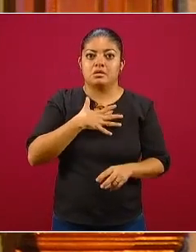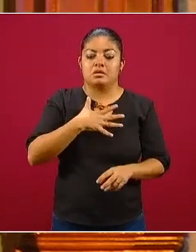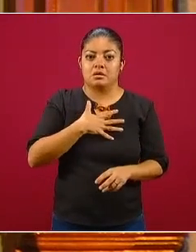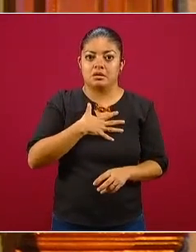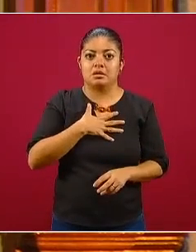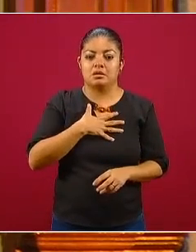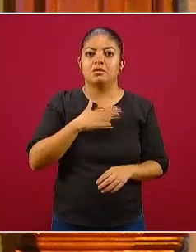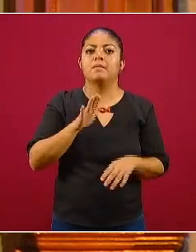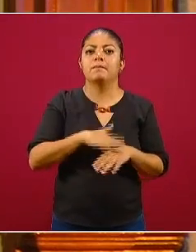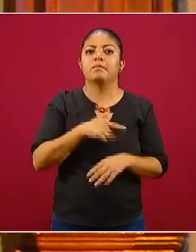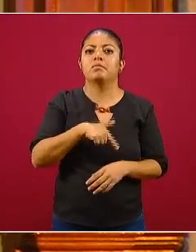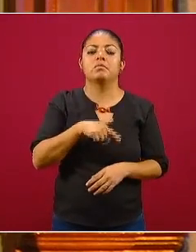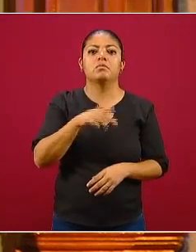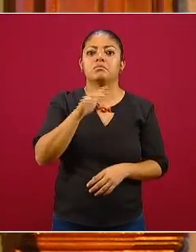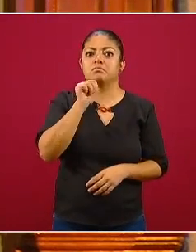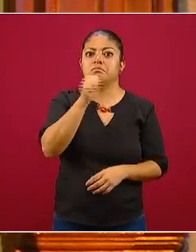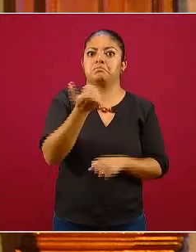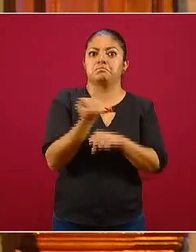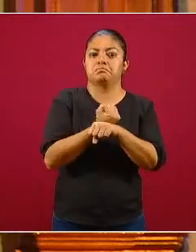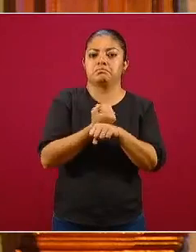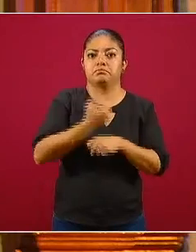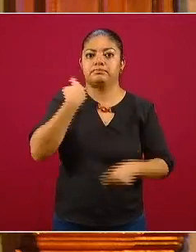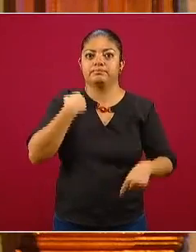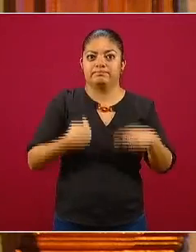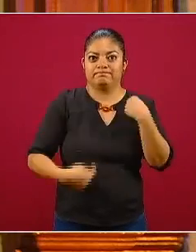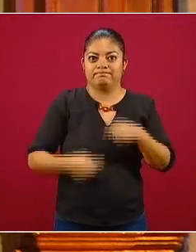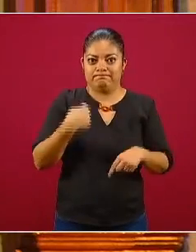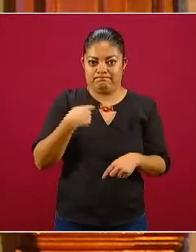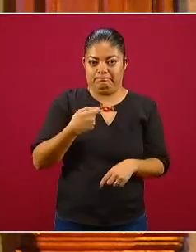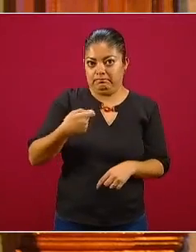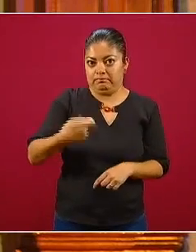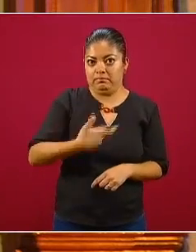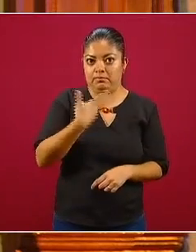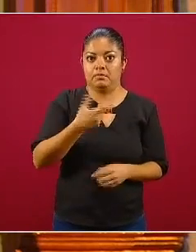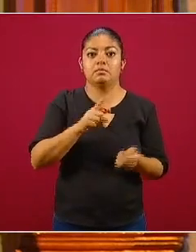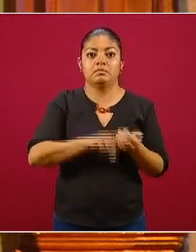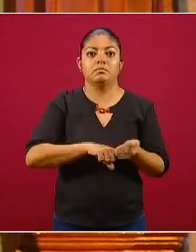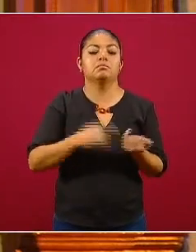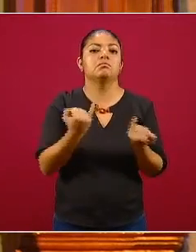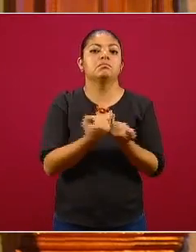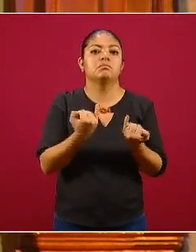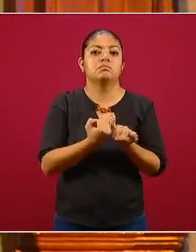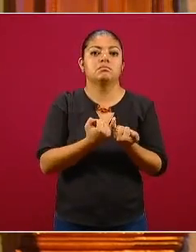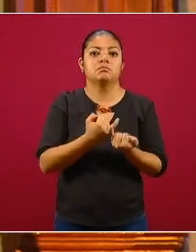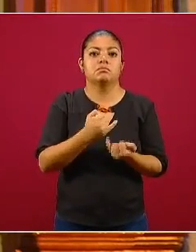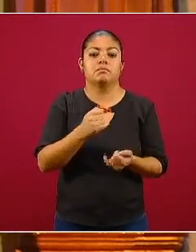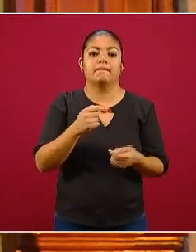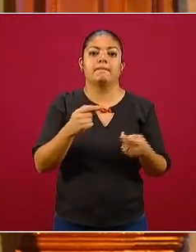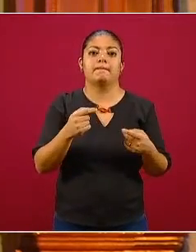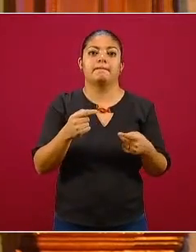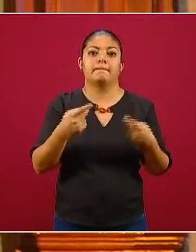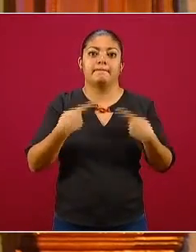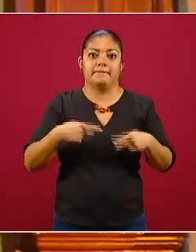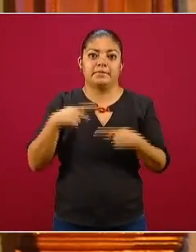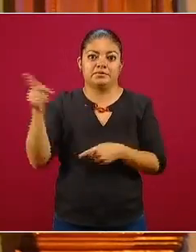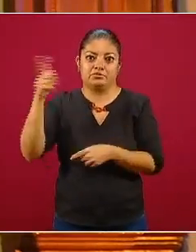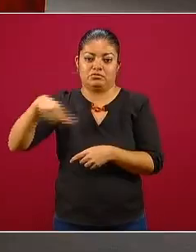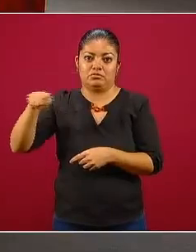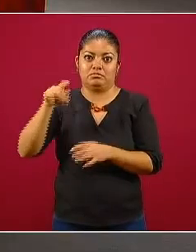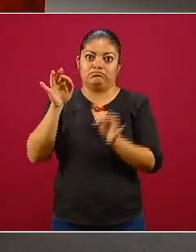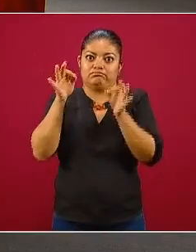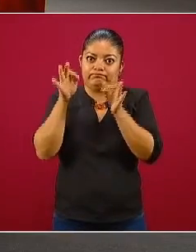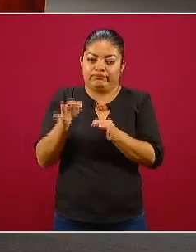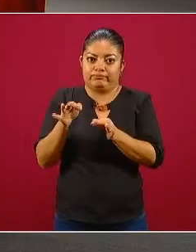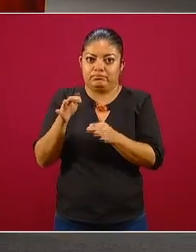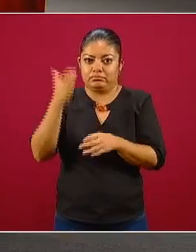oxigenar la sangre y con los síntomas característicos que pueden ser reconocidos por el personal clínico en los hospitales, o pueden